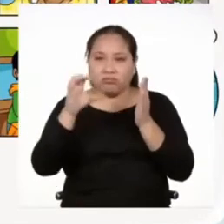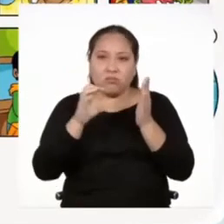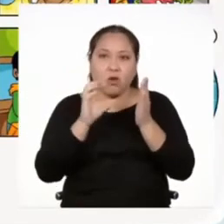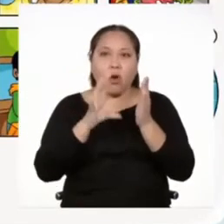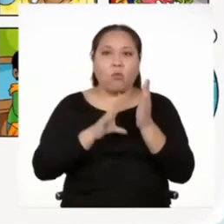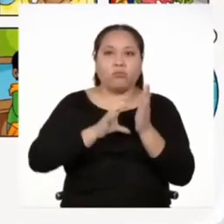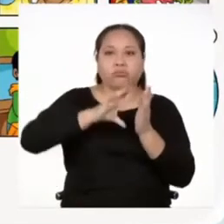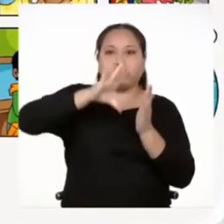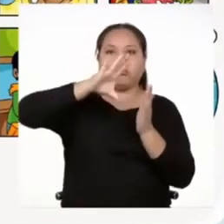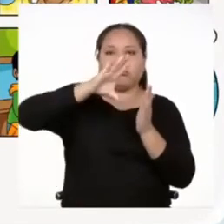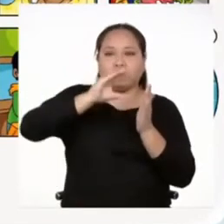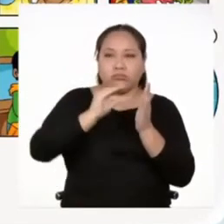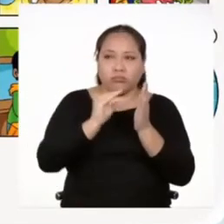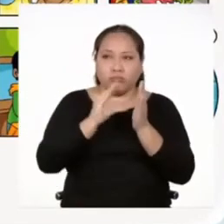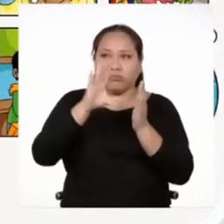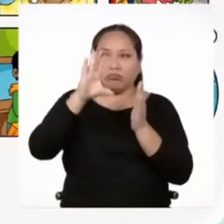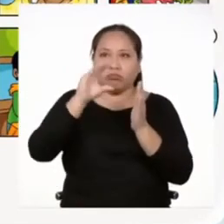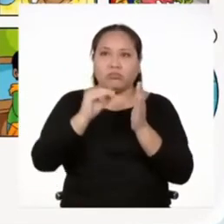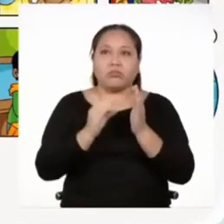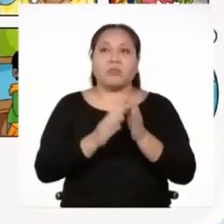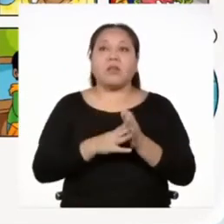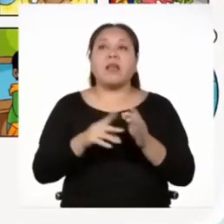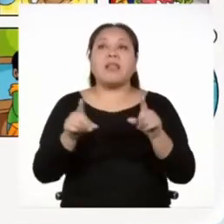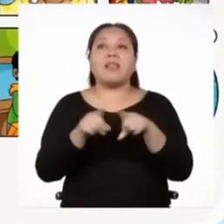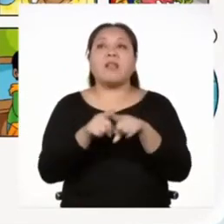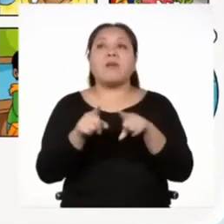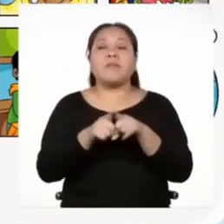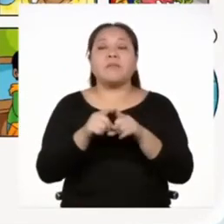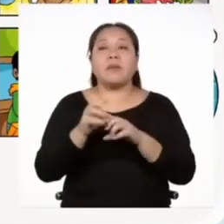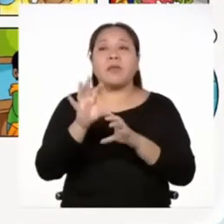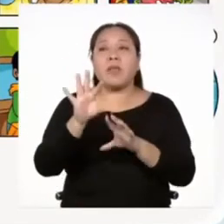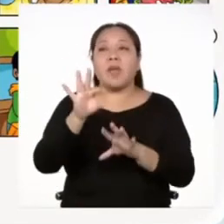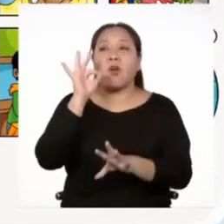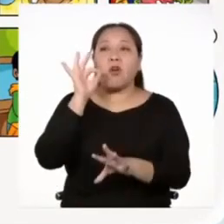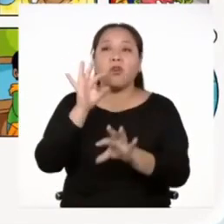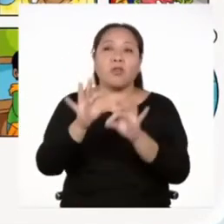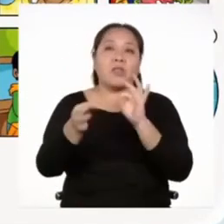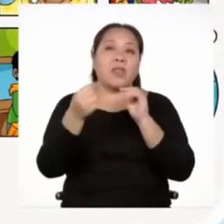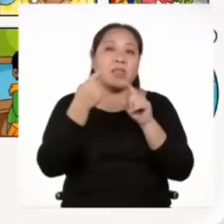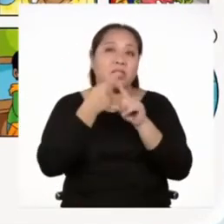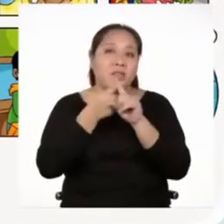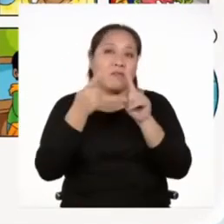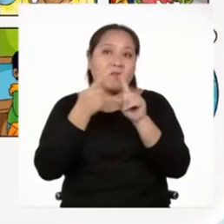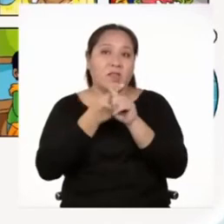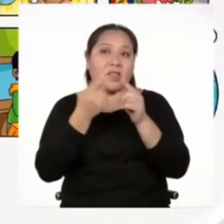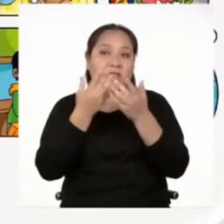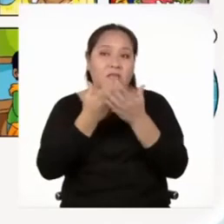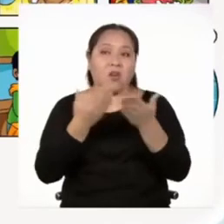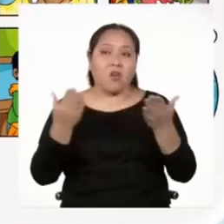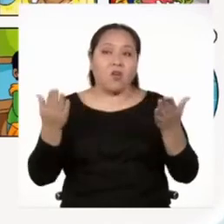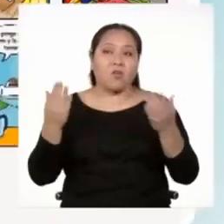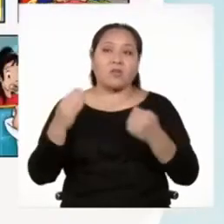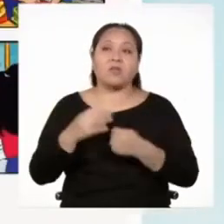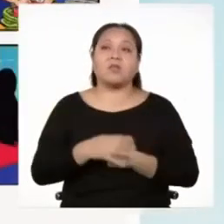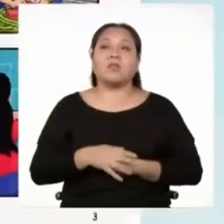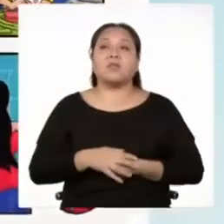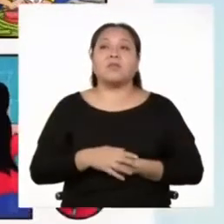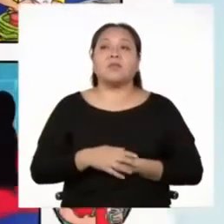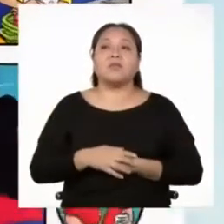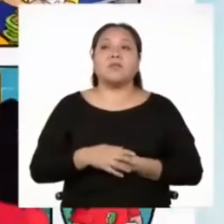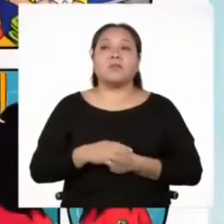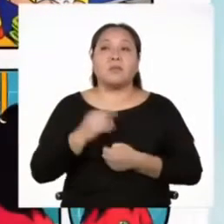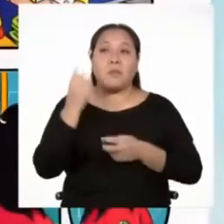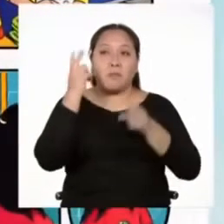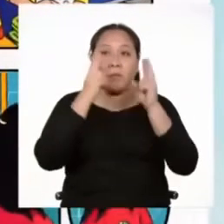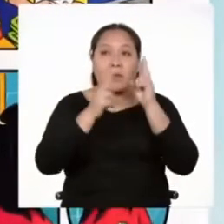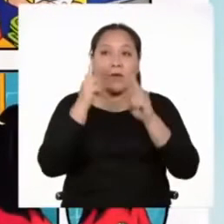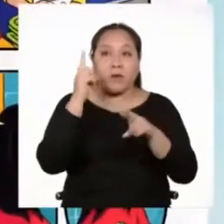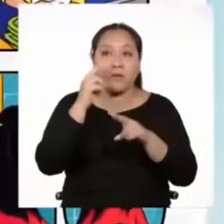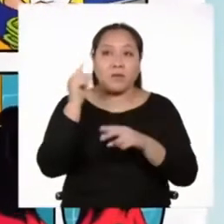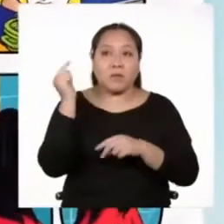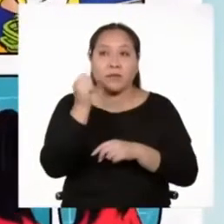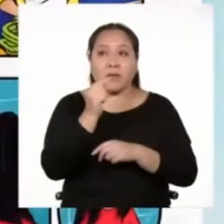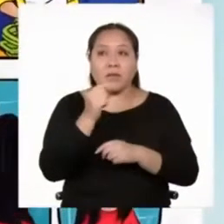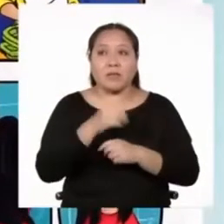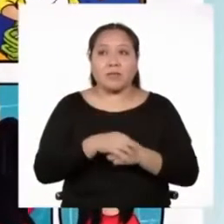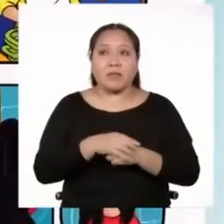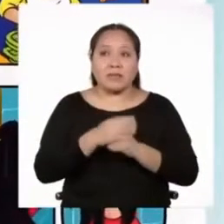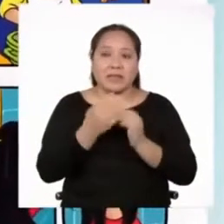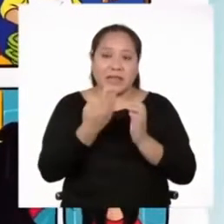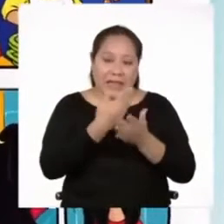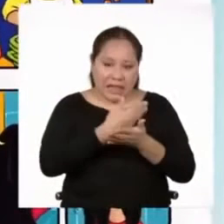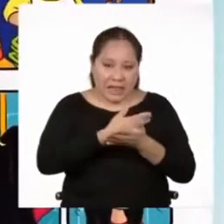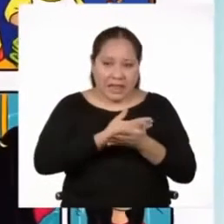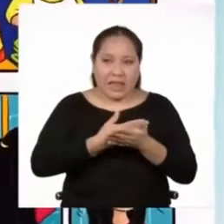encontrarás elementos diferentes que componen las viñetas. Podemos ver que este cómic es